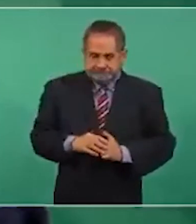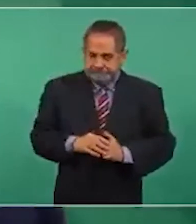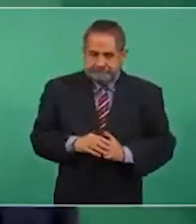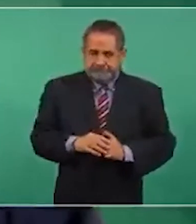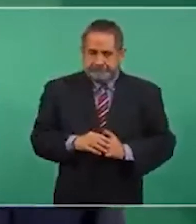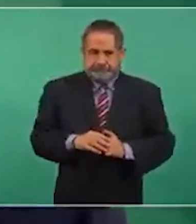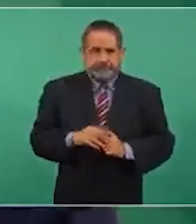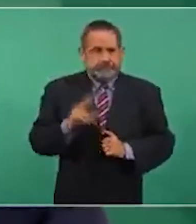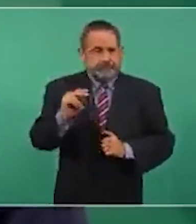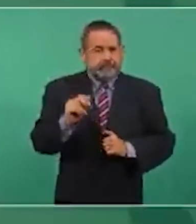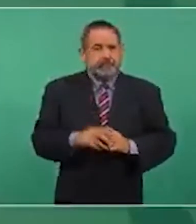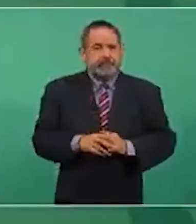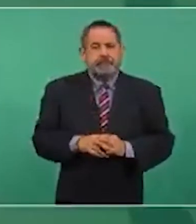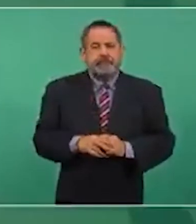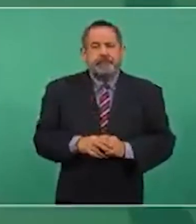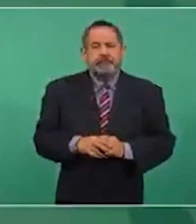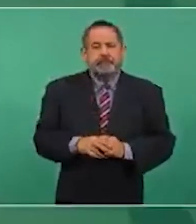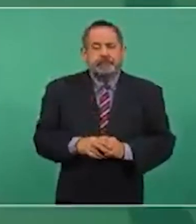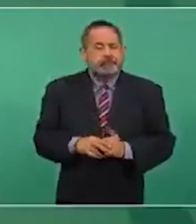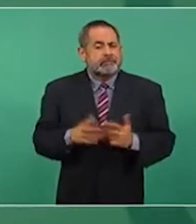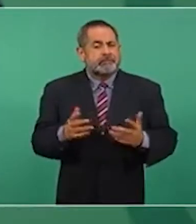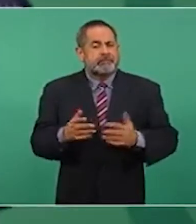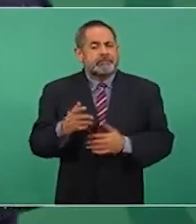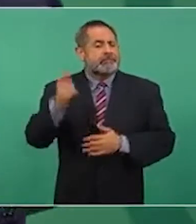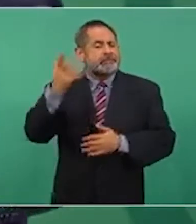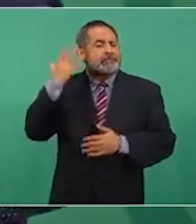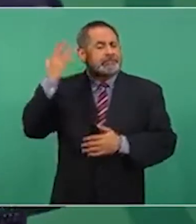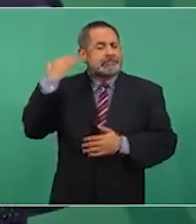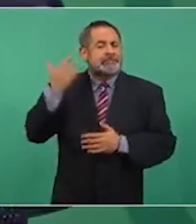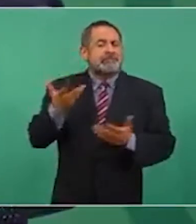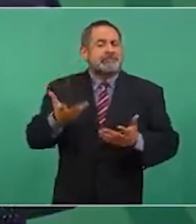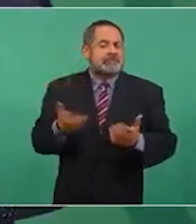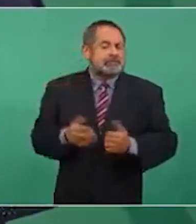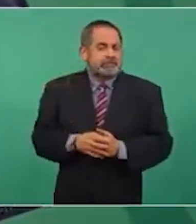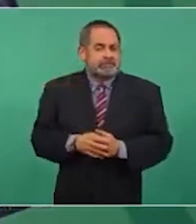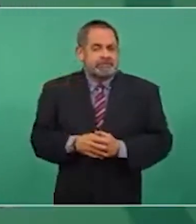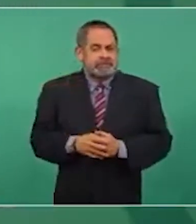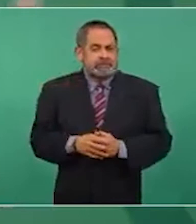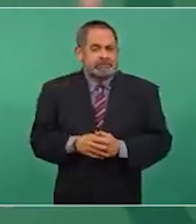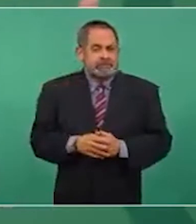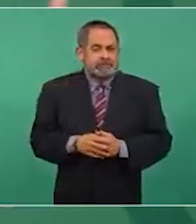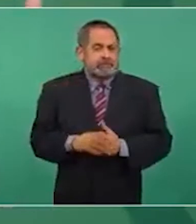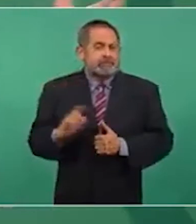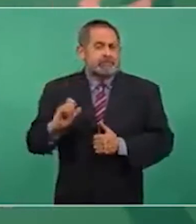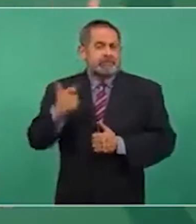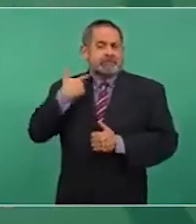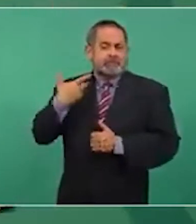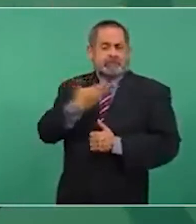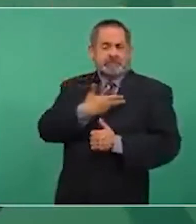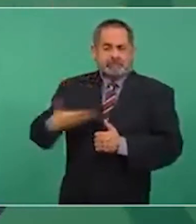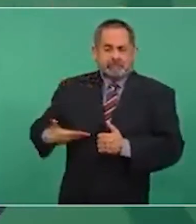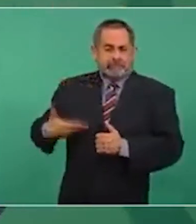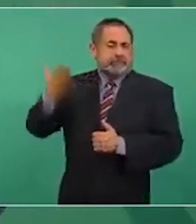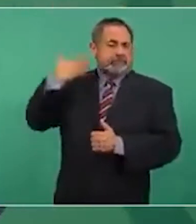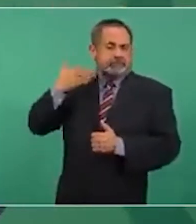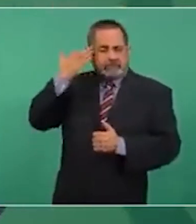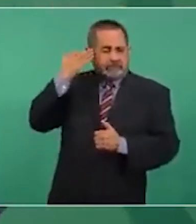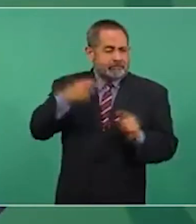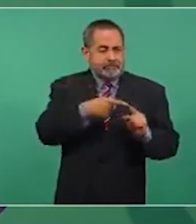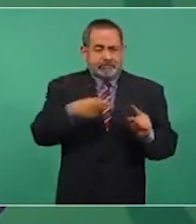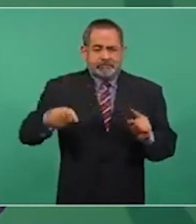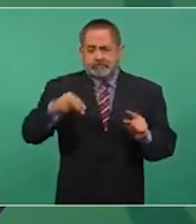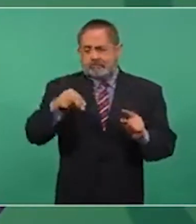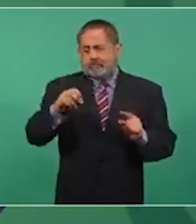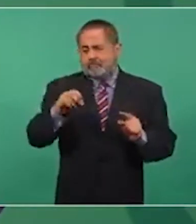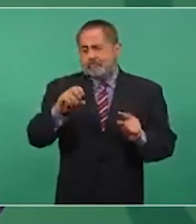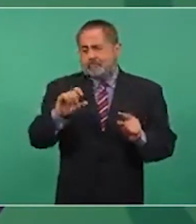pero ¿qué hacían los presidentes del periodo neoliberal o los